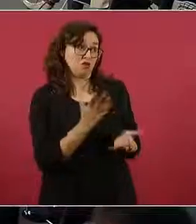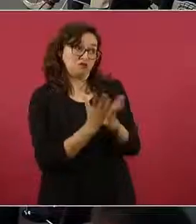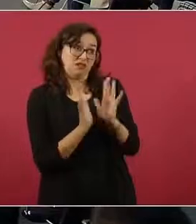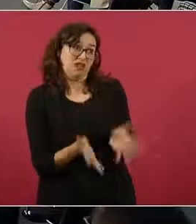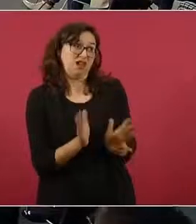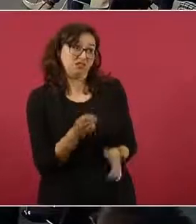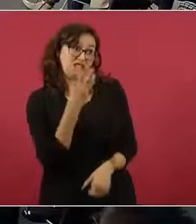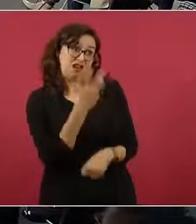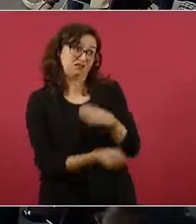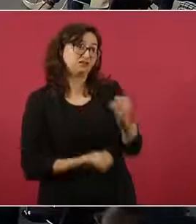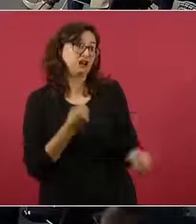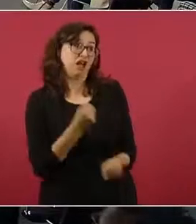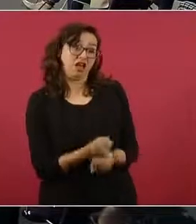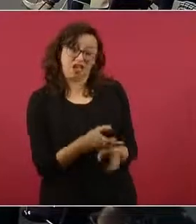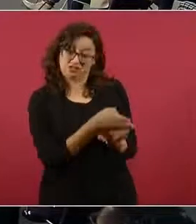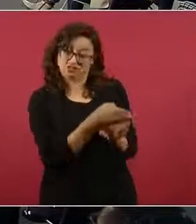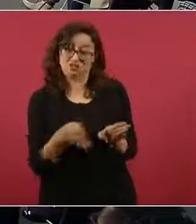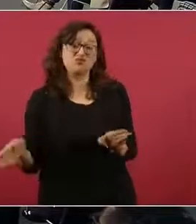Sí,